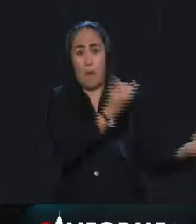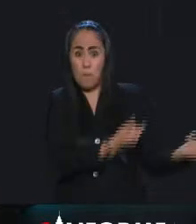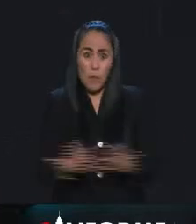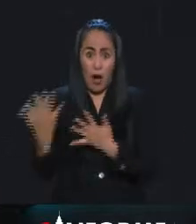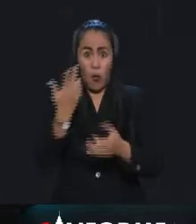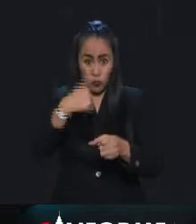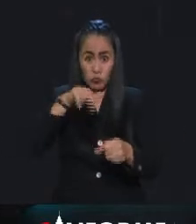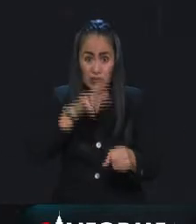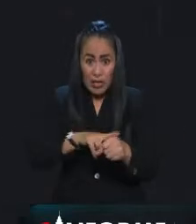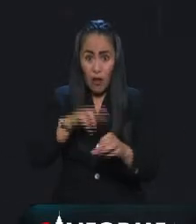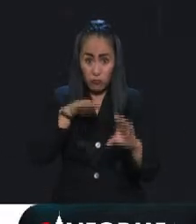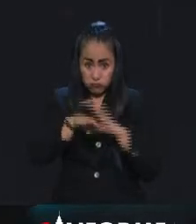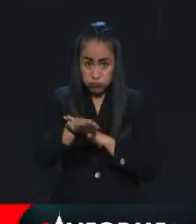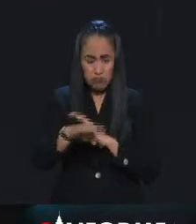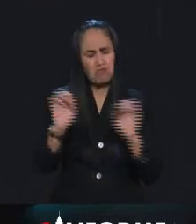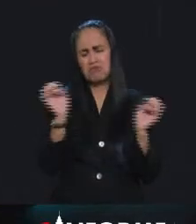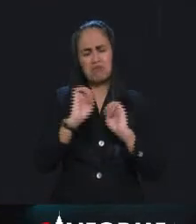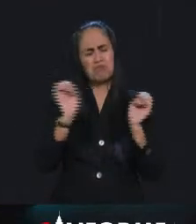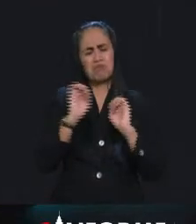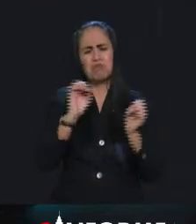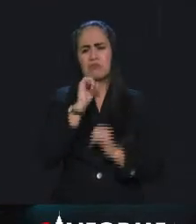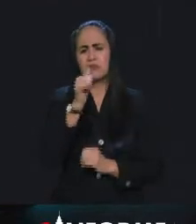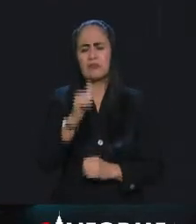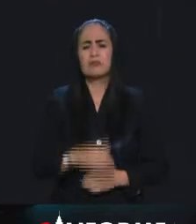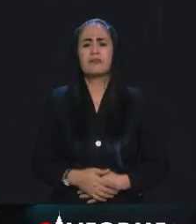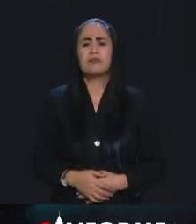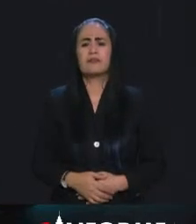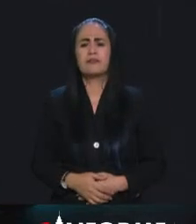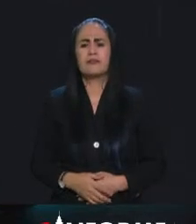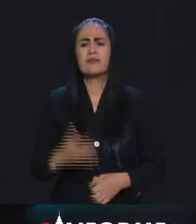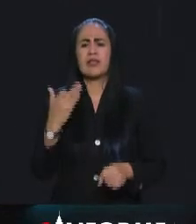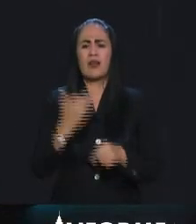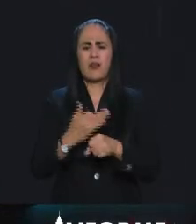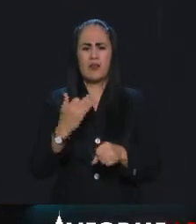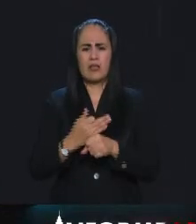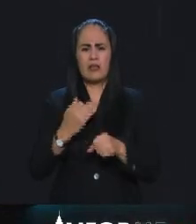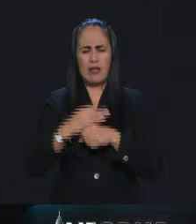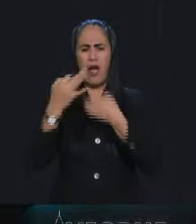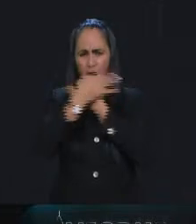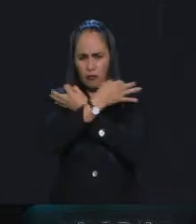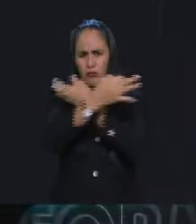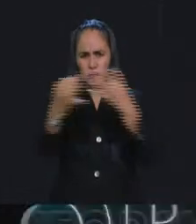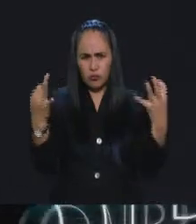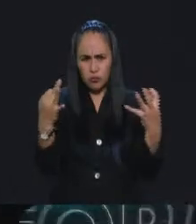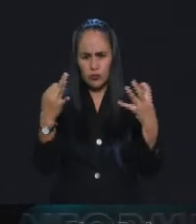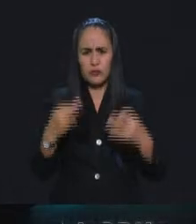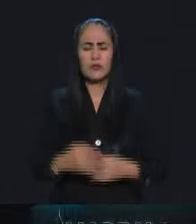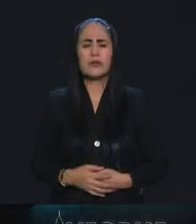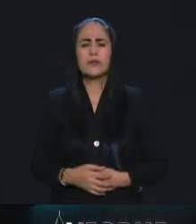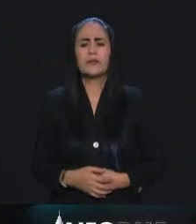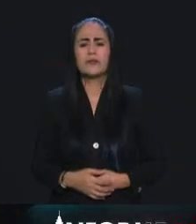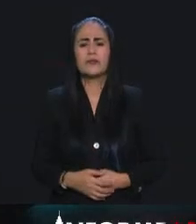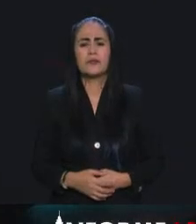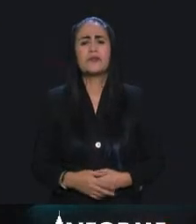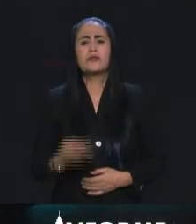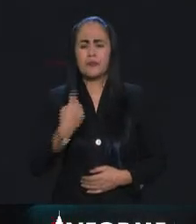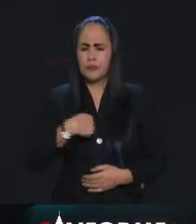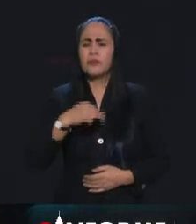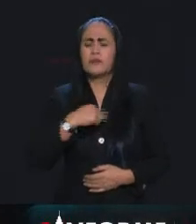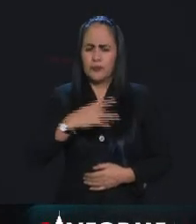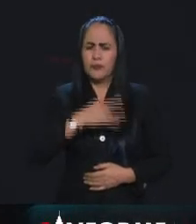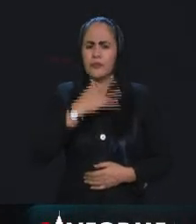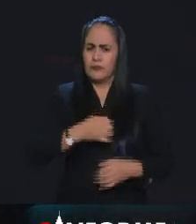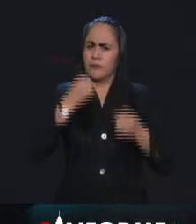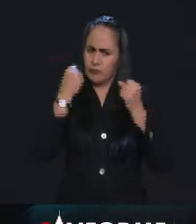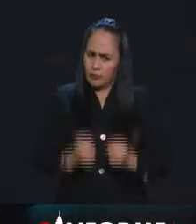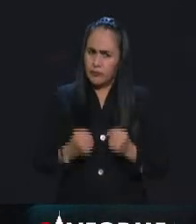clínica en el... Ya no me acuerdo, en el Lancet fue publicada. Bueno, pues ya tenemos mayor certeza que es una